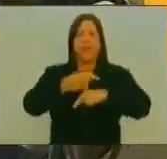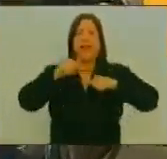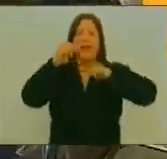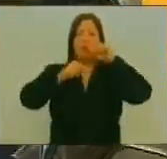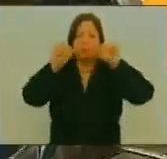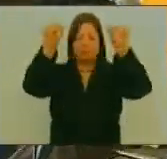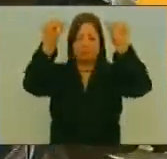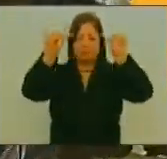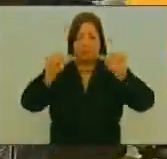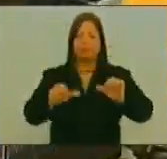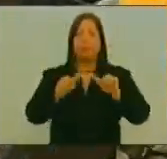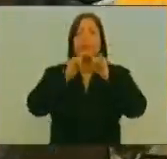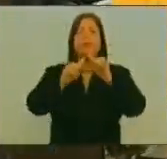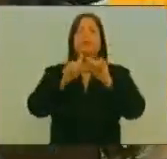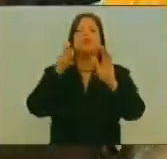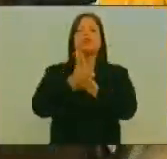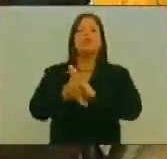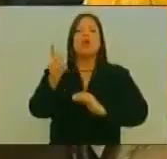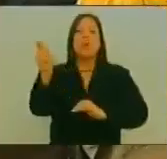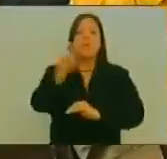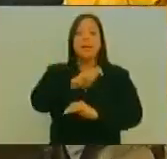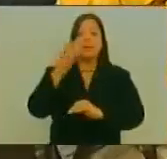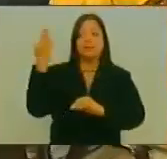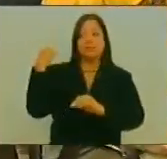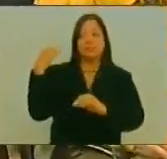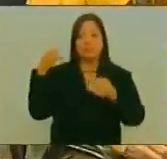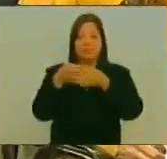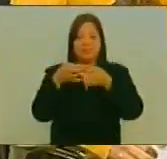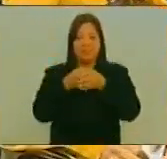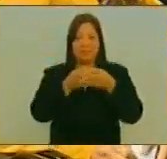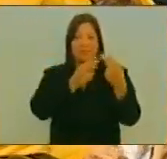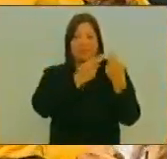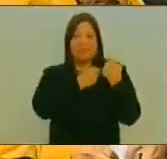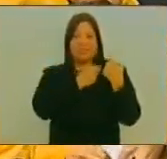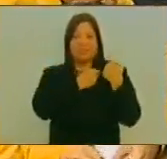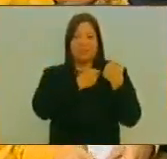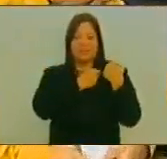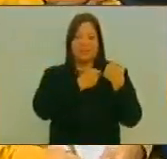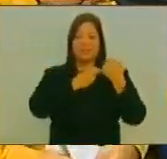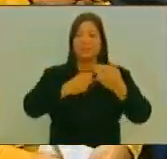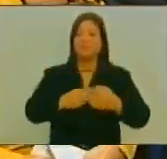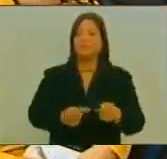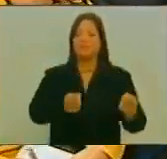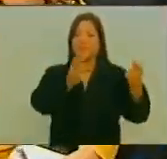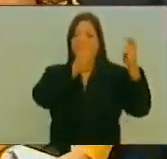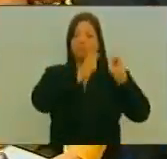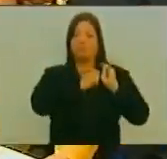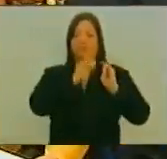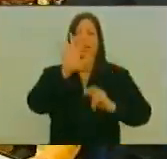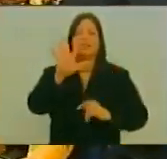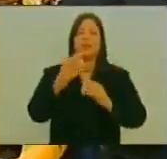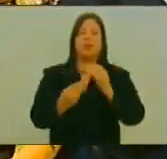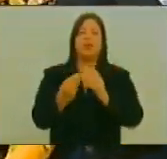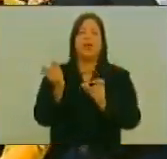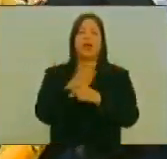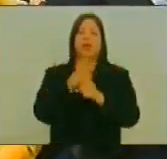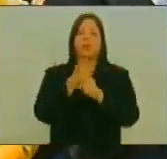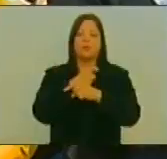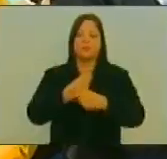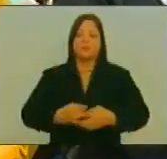cuentas Acerca de su labor al frente del Ministerio Público Desde su designación el 5 de agosto